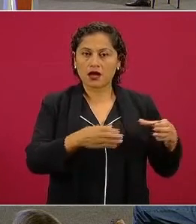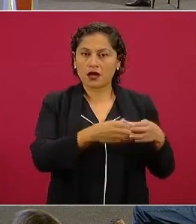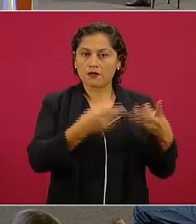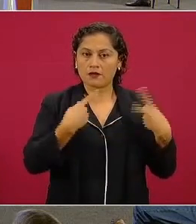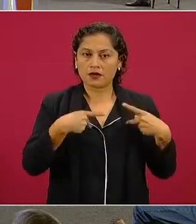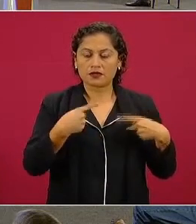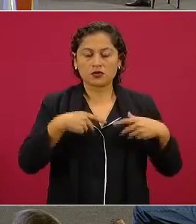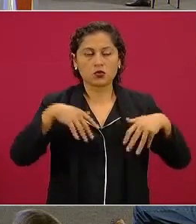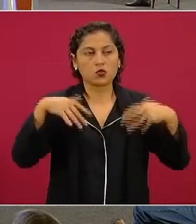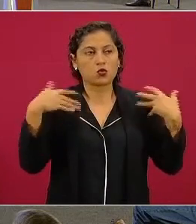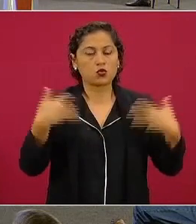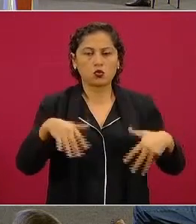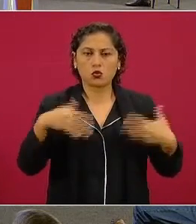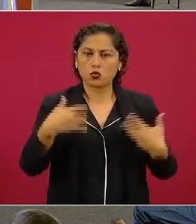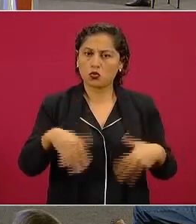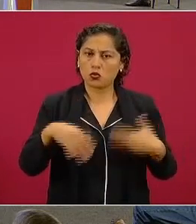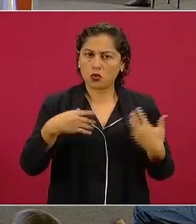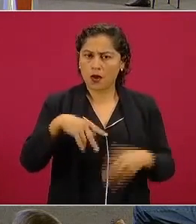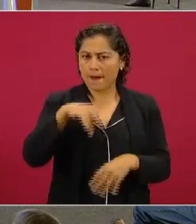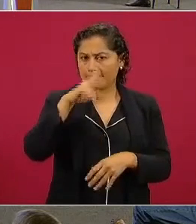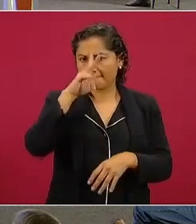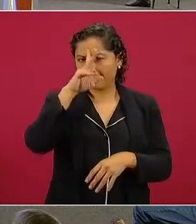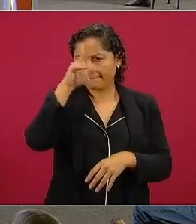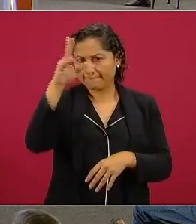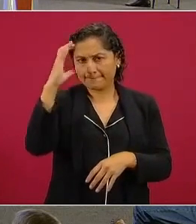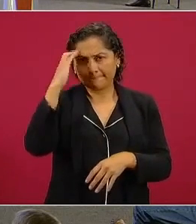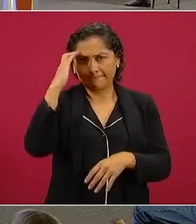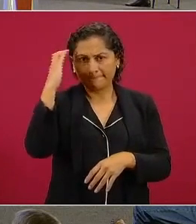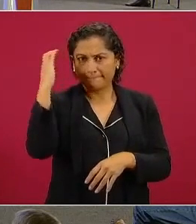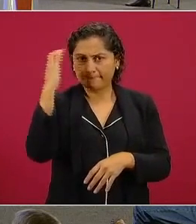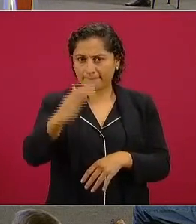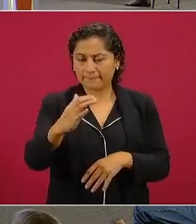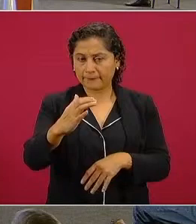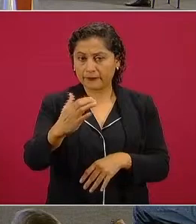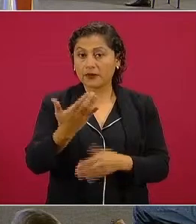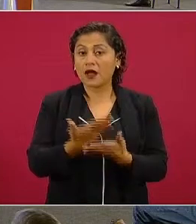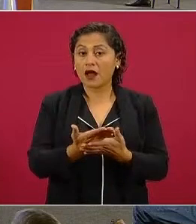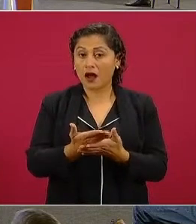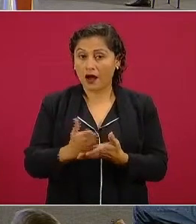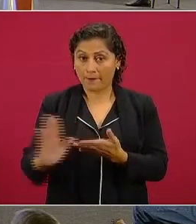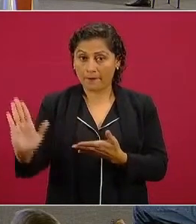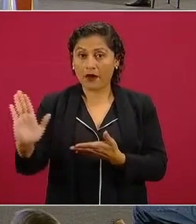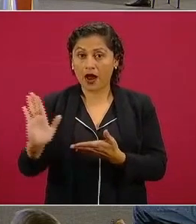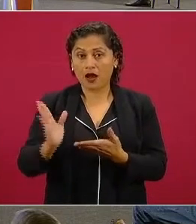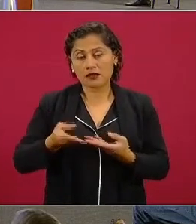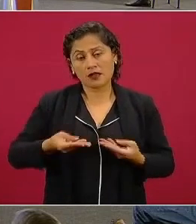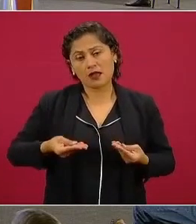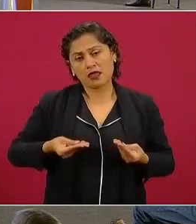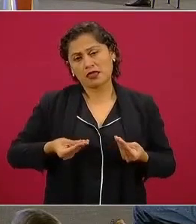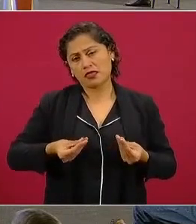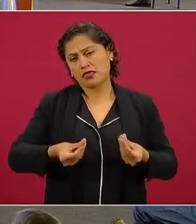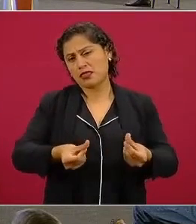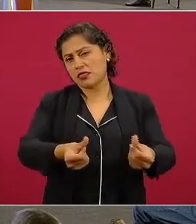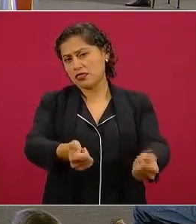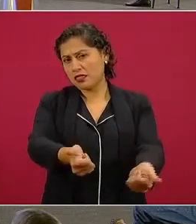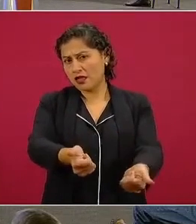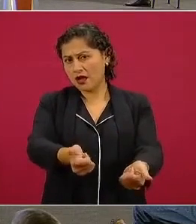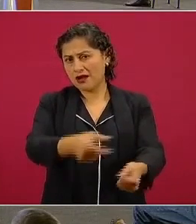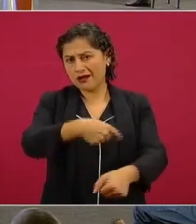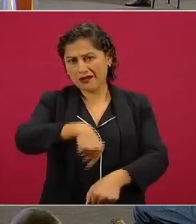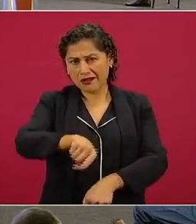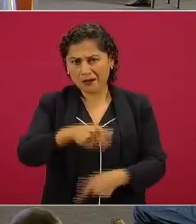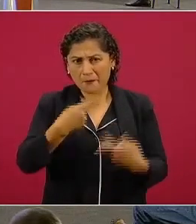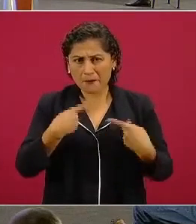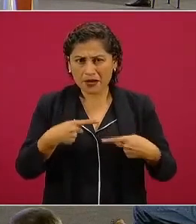y un gasto excesivo 8 mil elementos